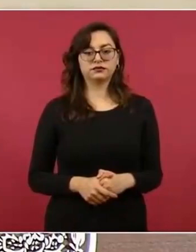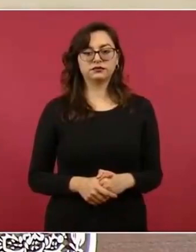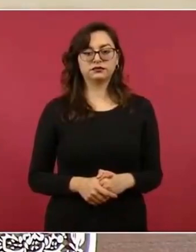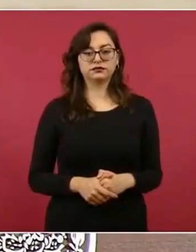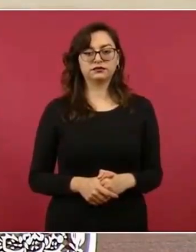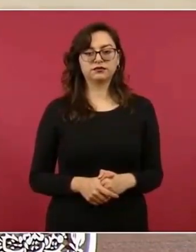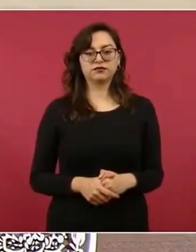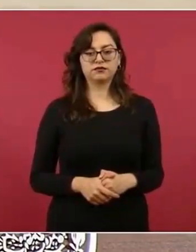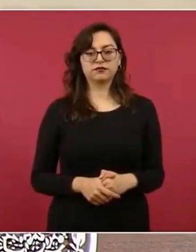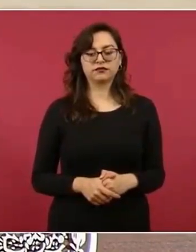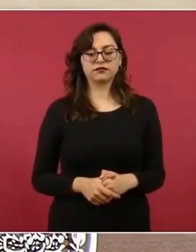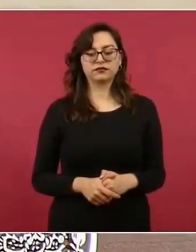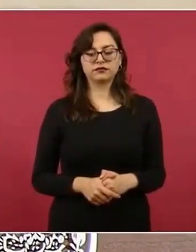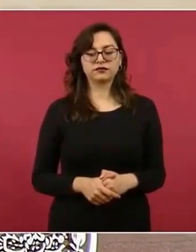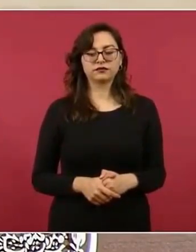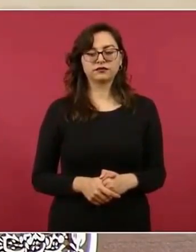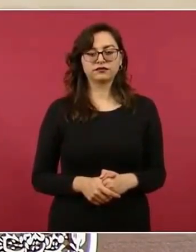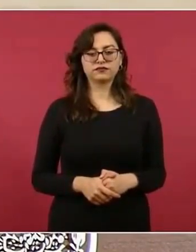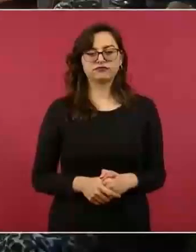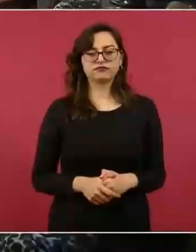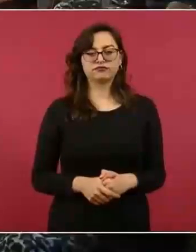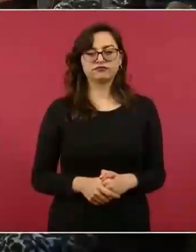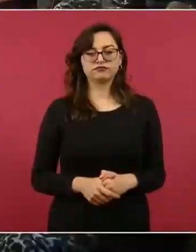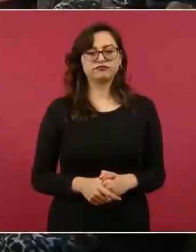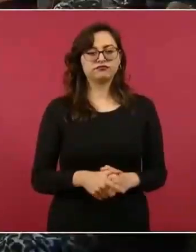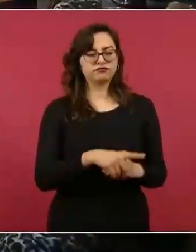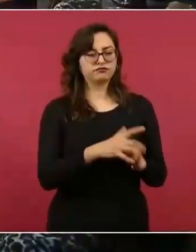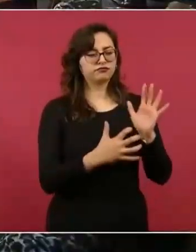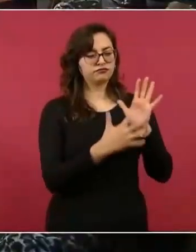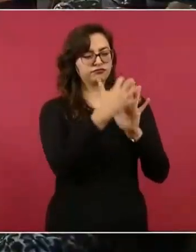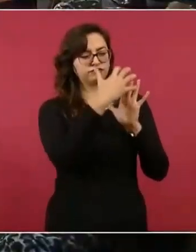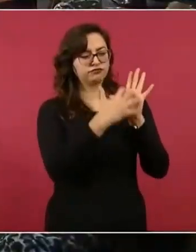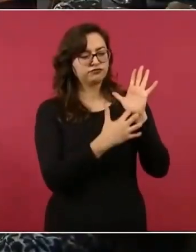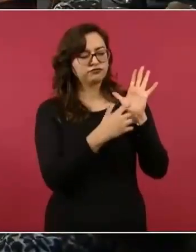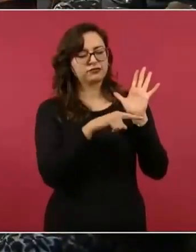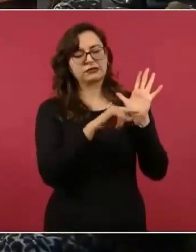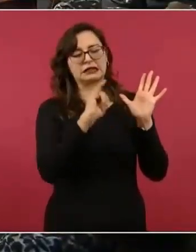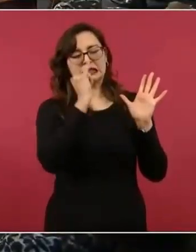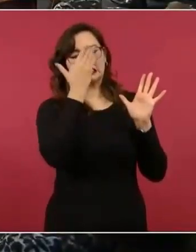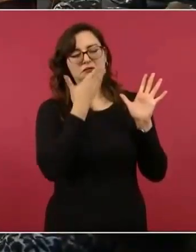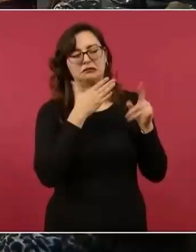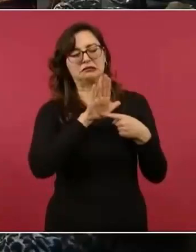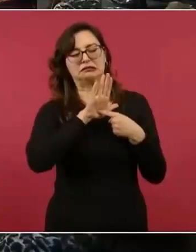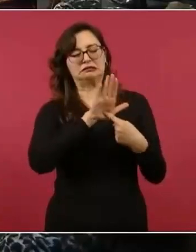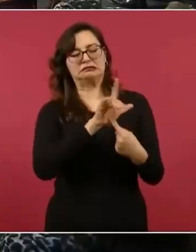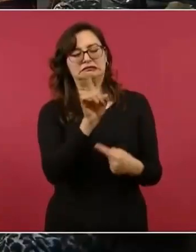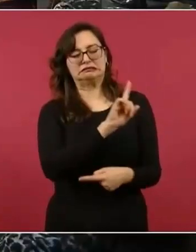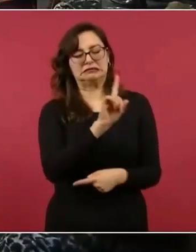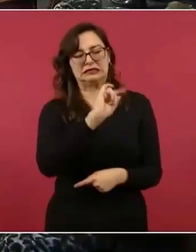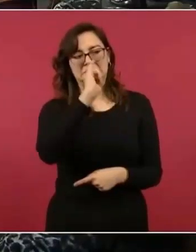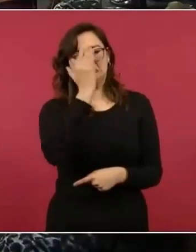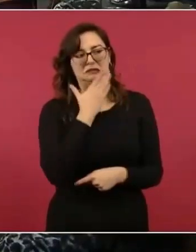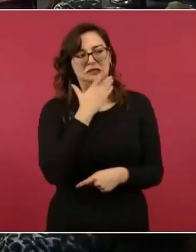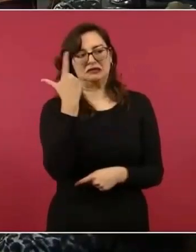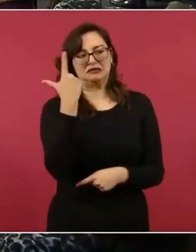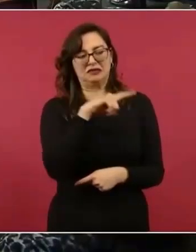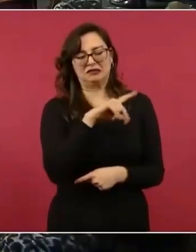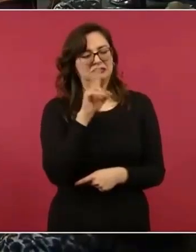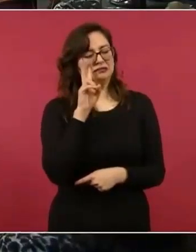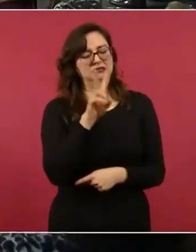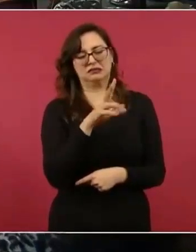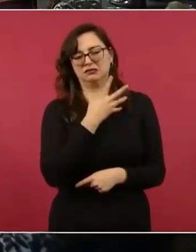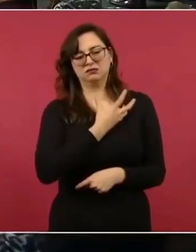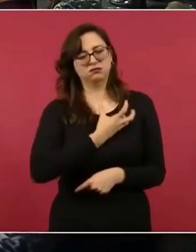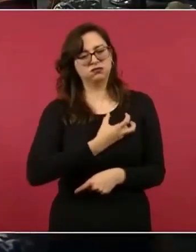No, bueno, ponemos el texto, pero no la imagen, porque es muy fea. Digo, muy dolorosa.